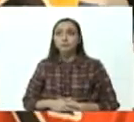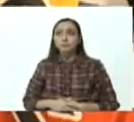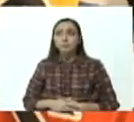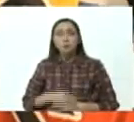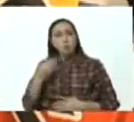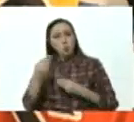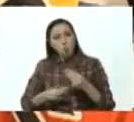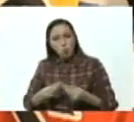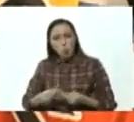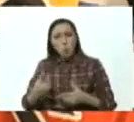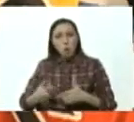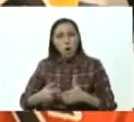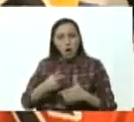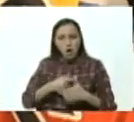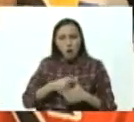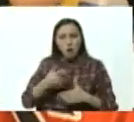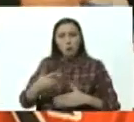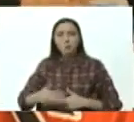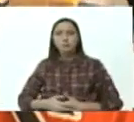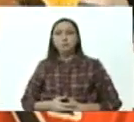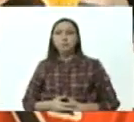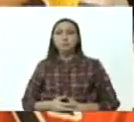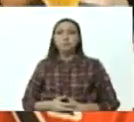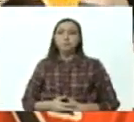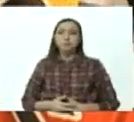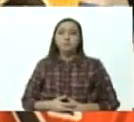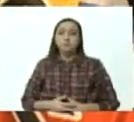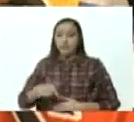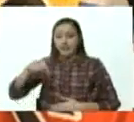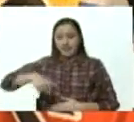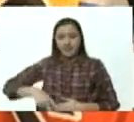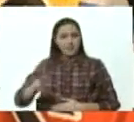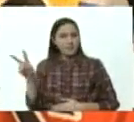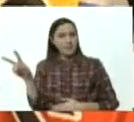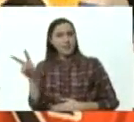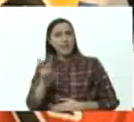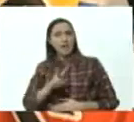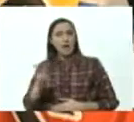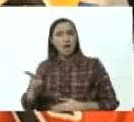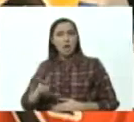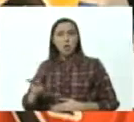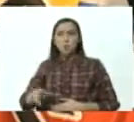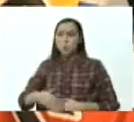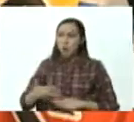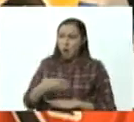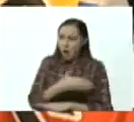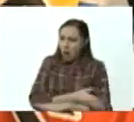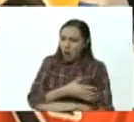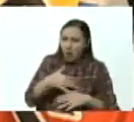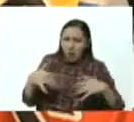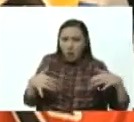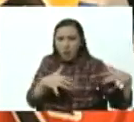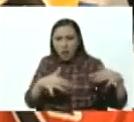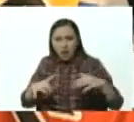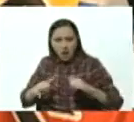posible entonces si es que acaso entonces este país no estaba a punto de una guerra?